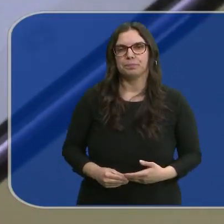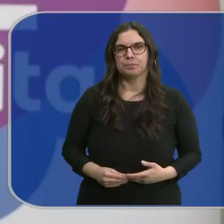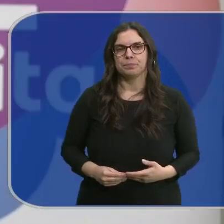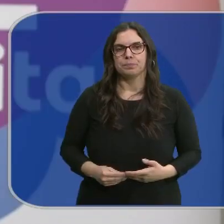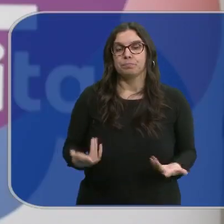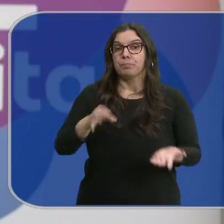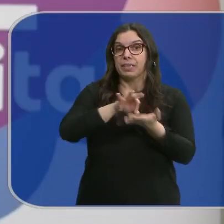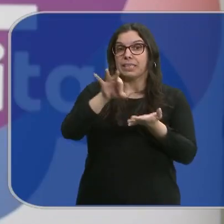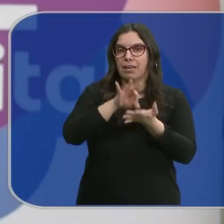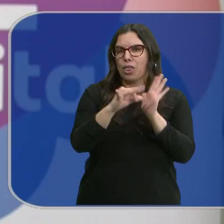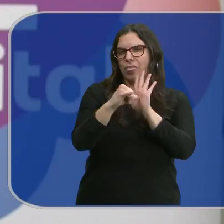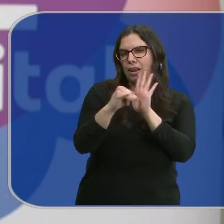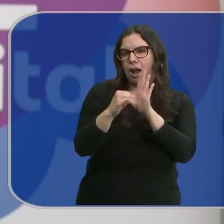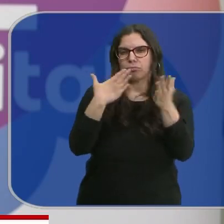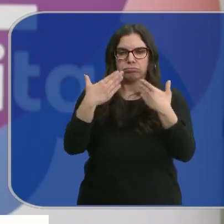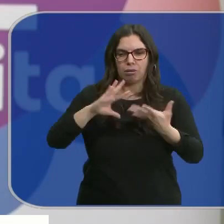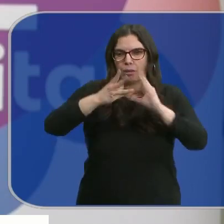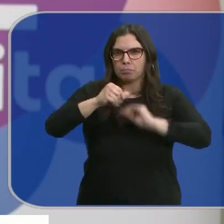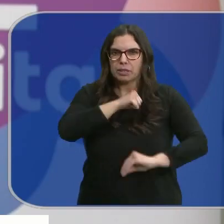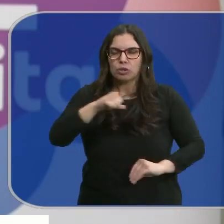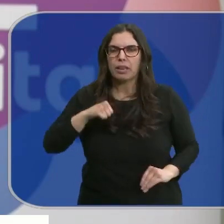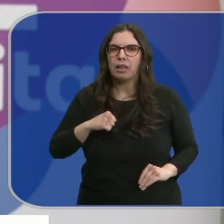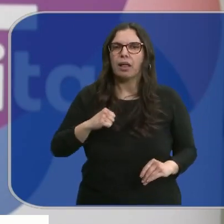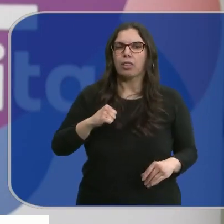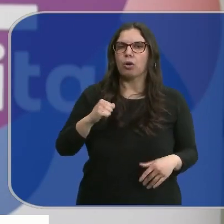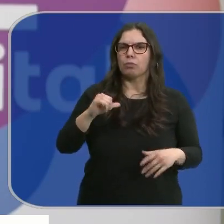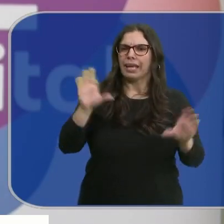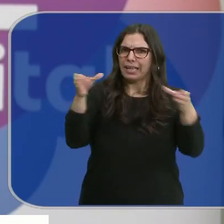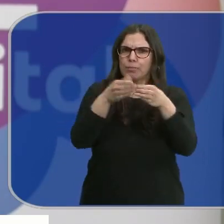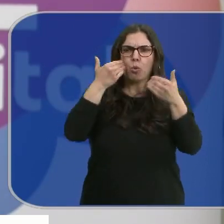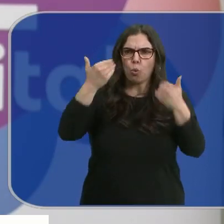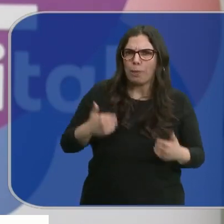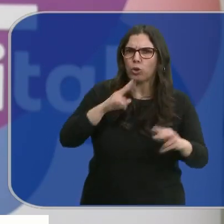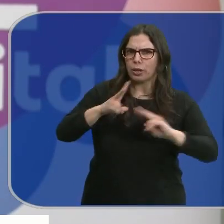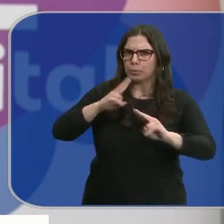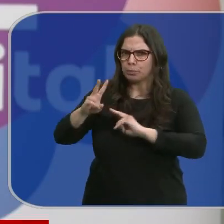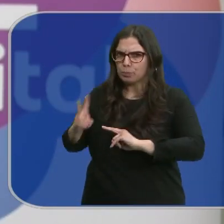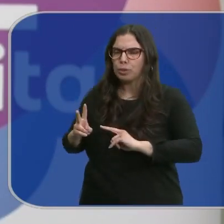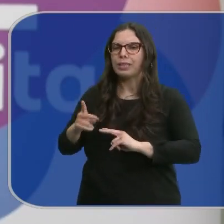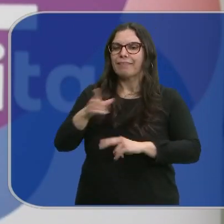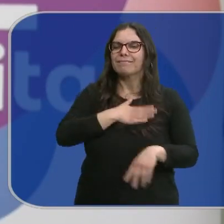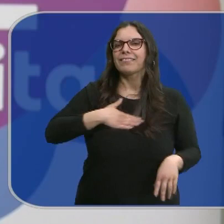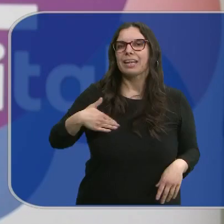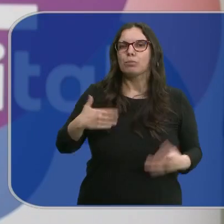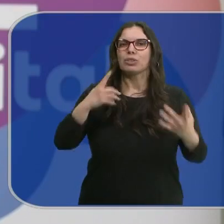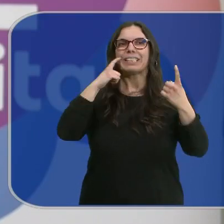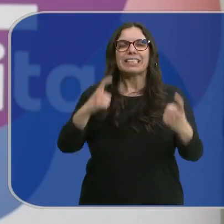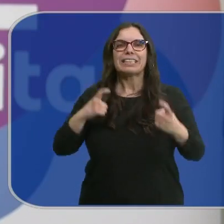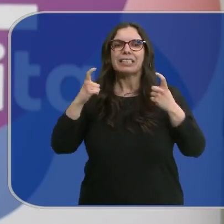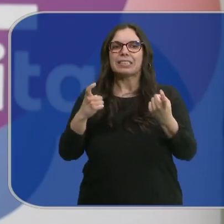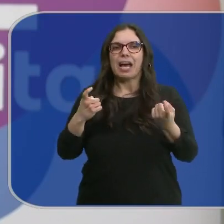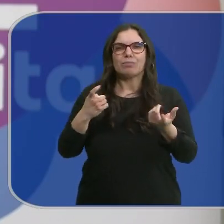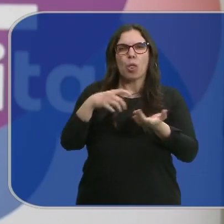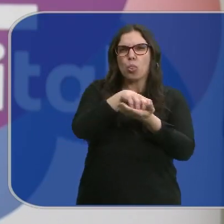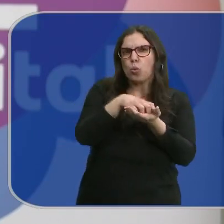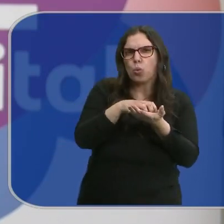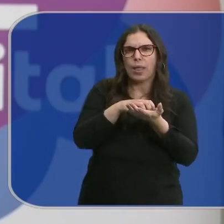Que es un servicio cercano, personalizado y que cuenta con un equipo humano por detrás, lo que buscamos es intentar resolver